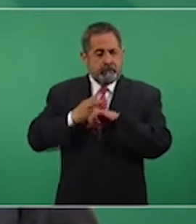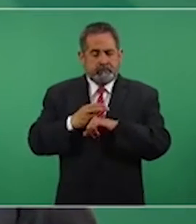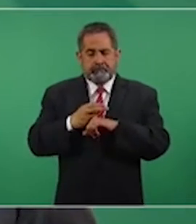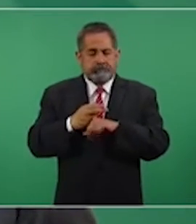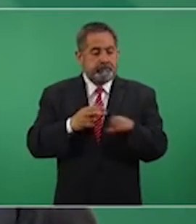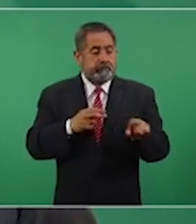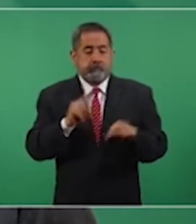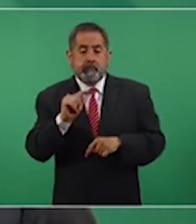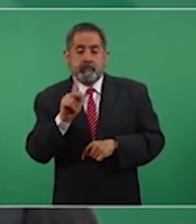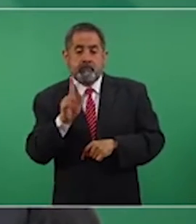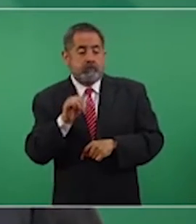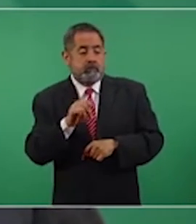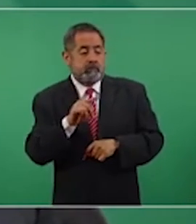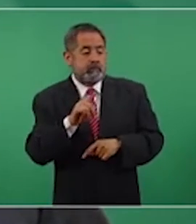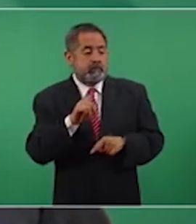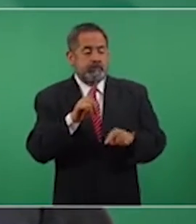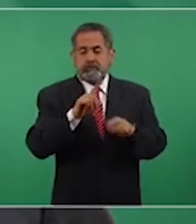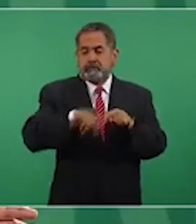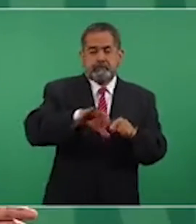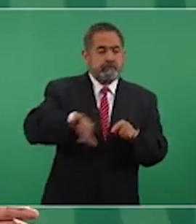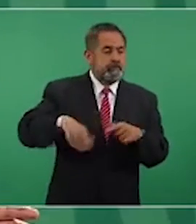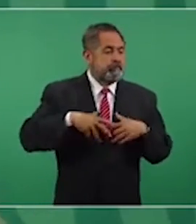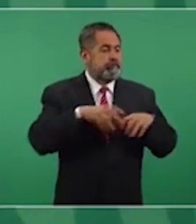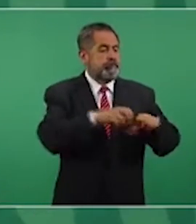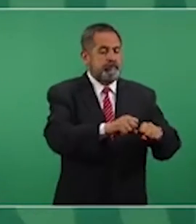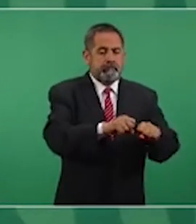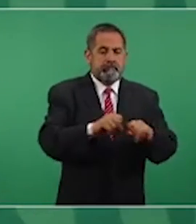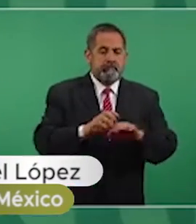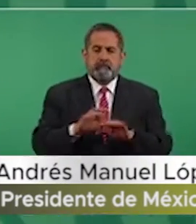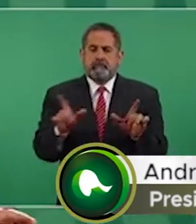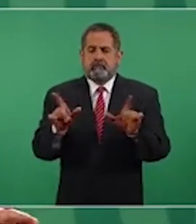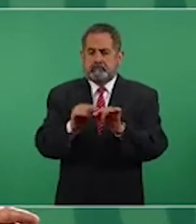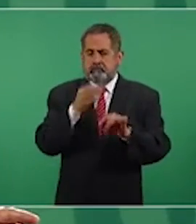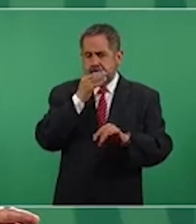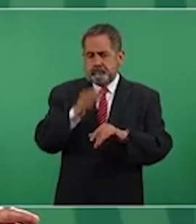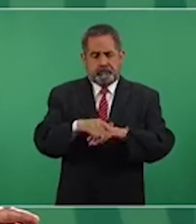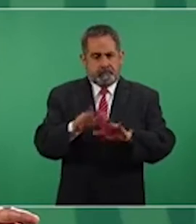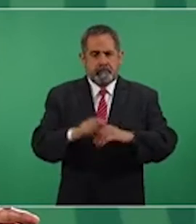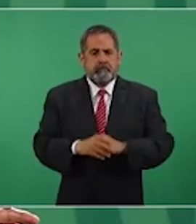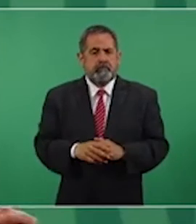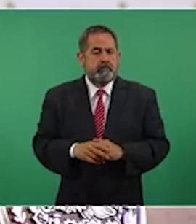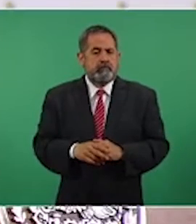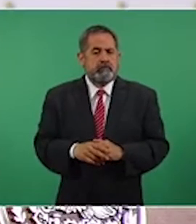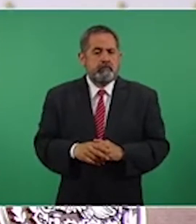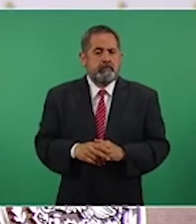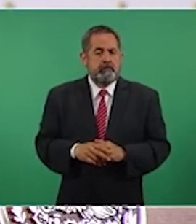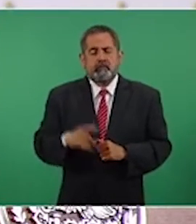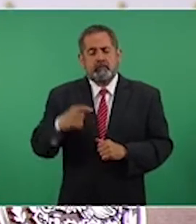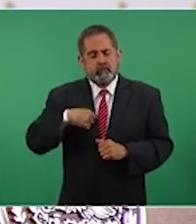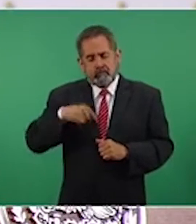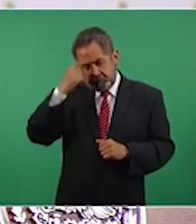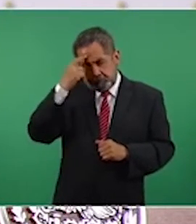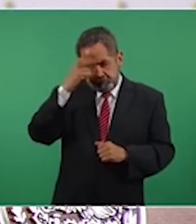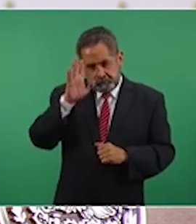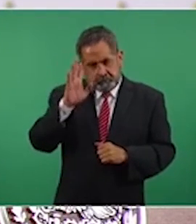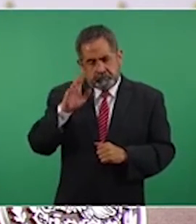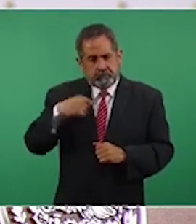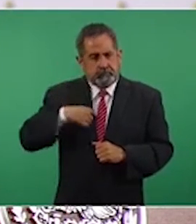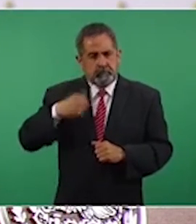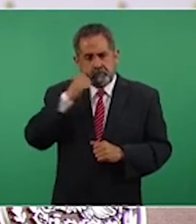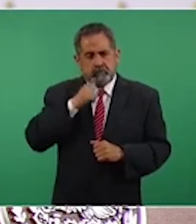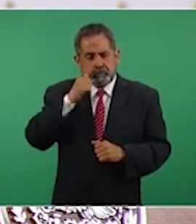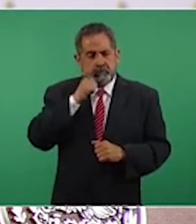No puedo decir más, solo que nosotros siempre